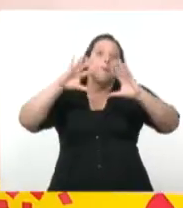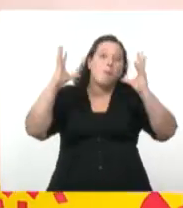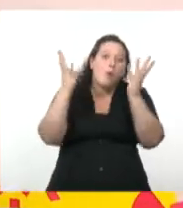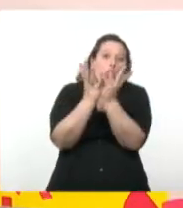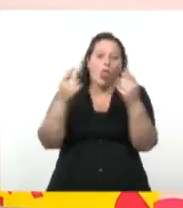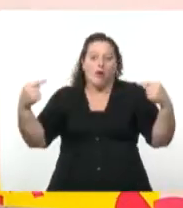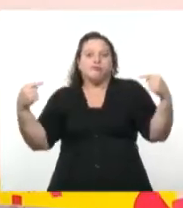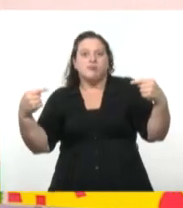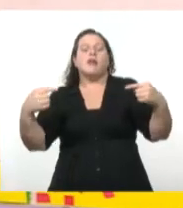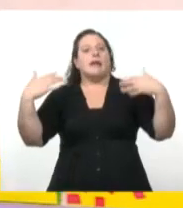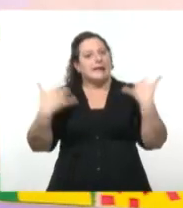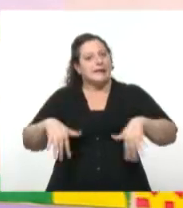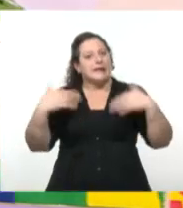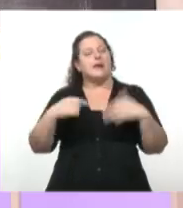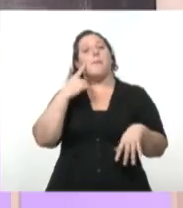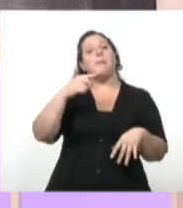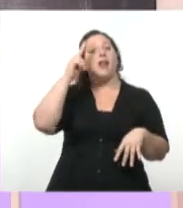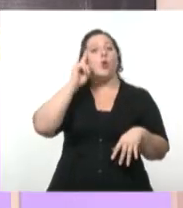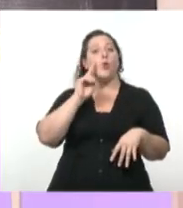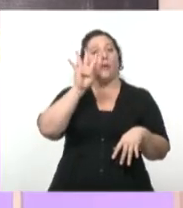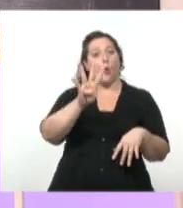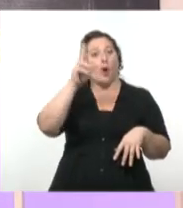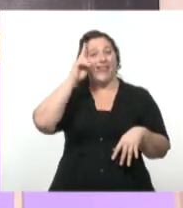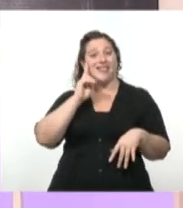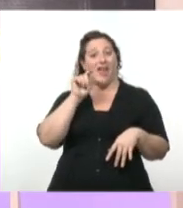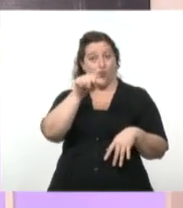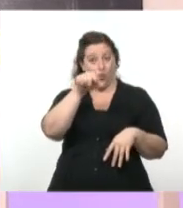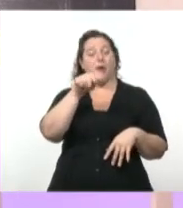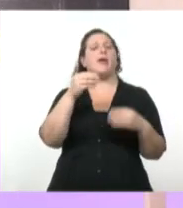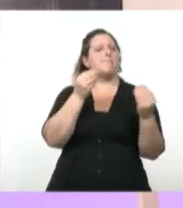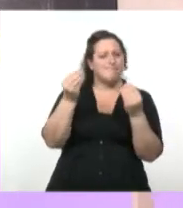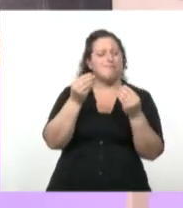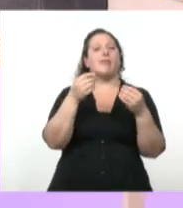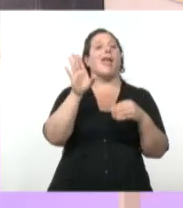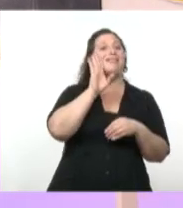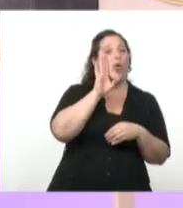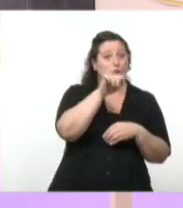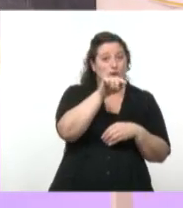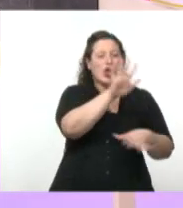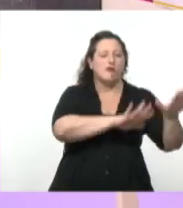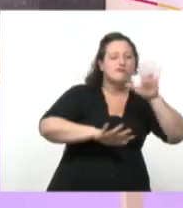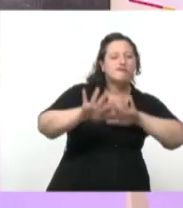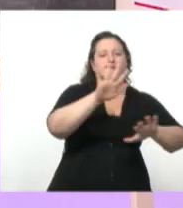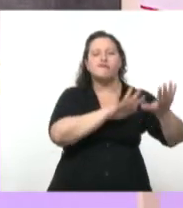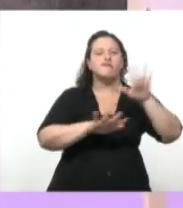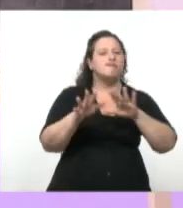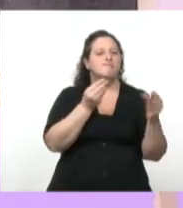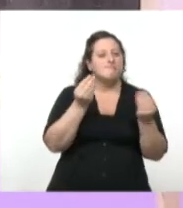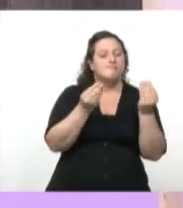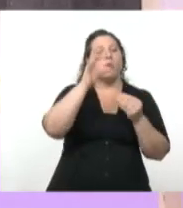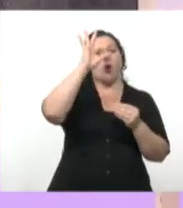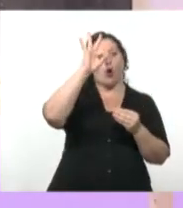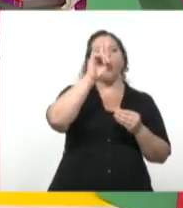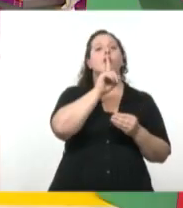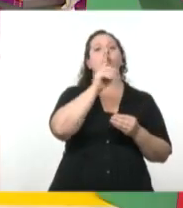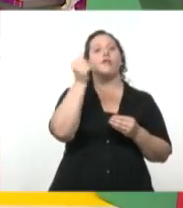1949 se va a formar, Estados Unidos va a formar la OTAN, la